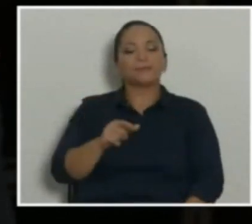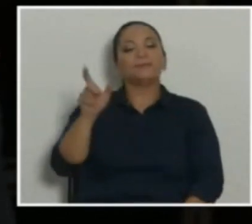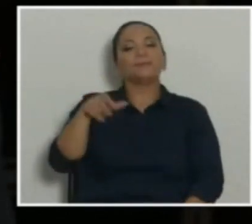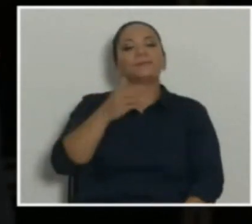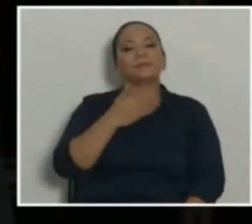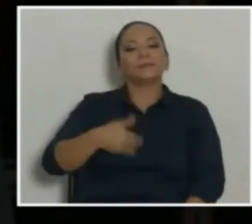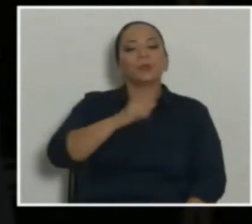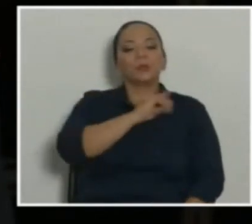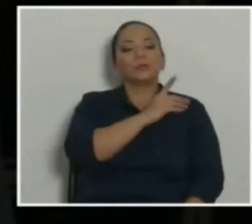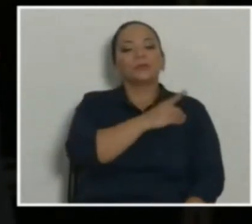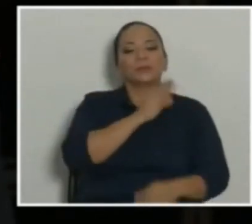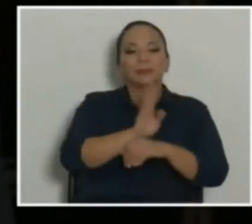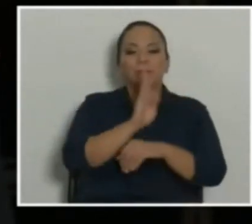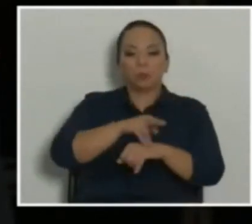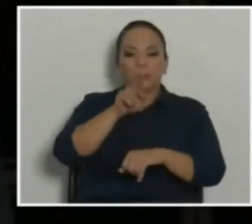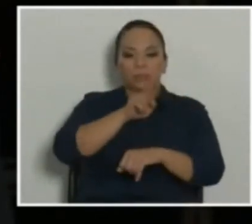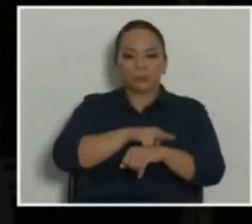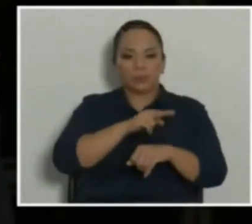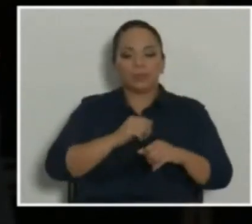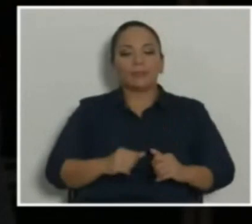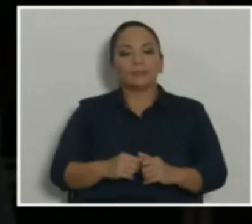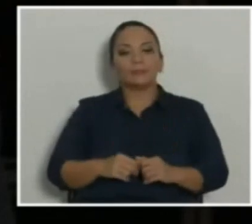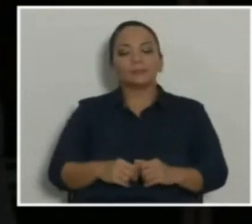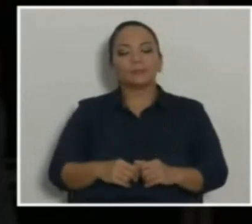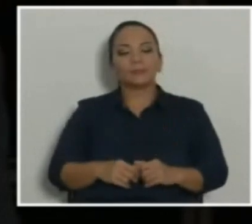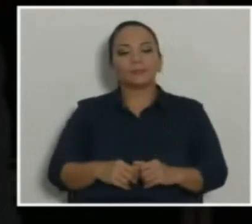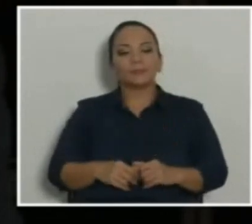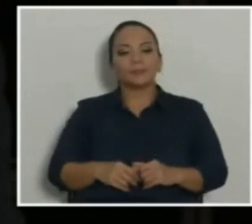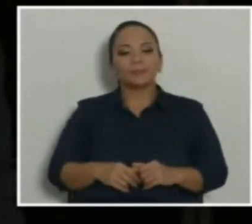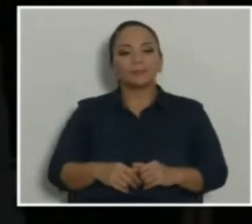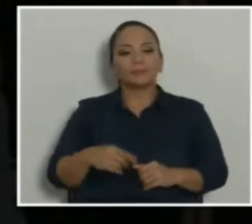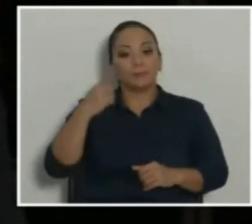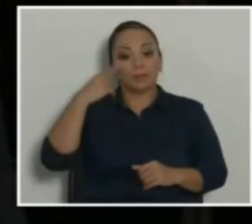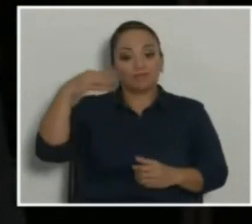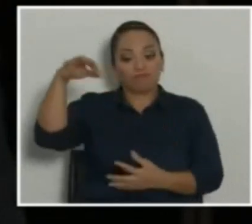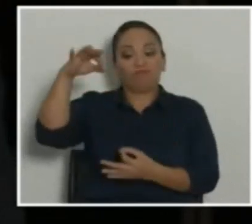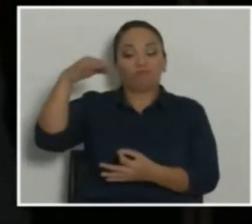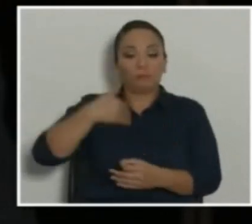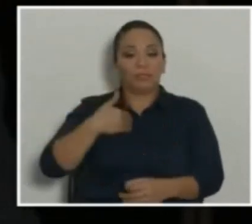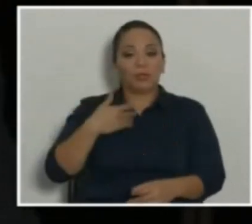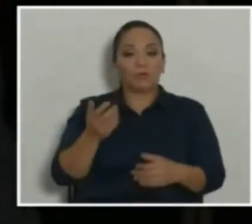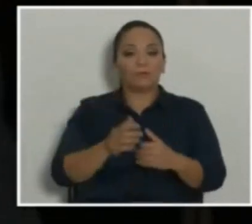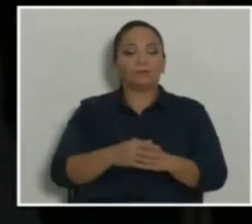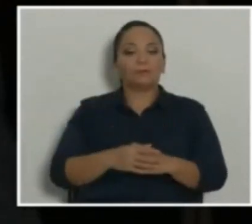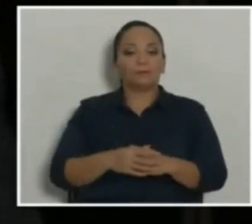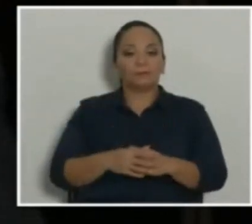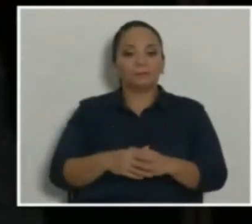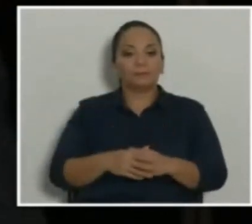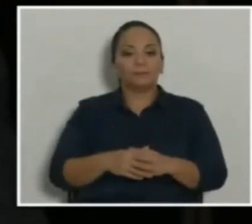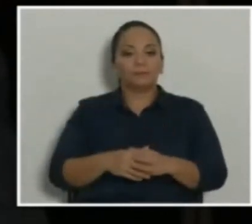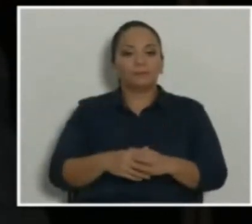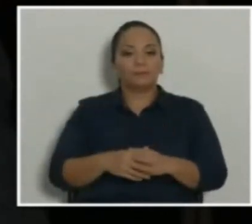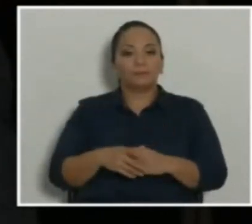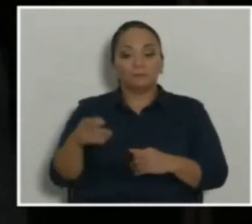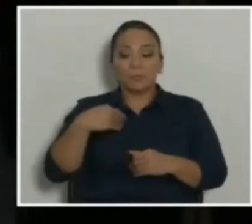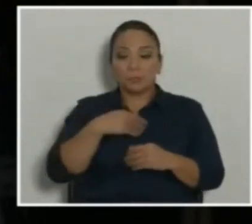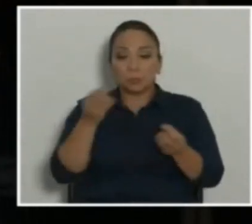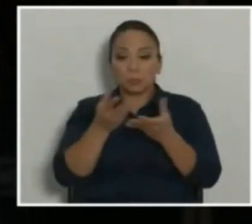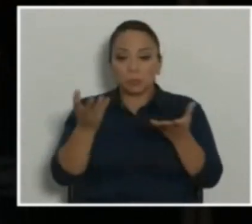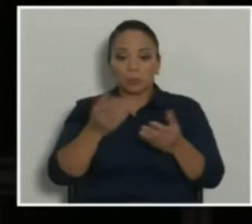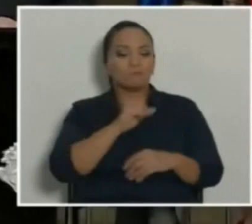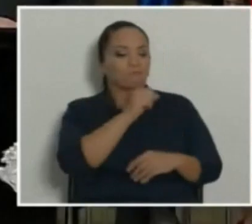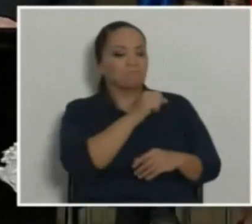presidente de la Junta Erectiva del Banco Nacional, y aquí la tengo, si quieren la podemos hacer pública, ¿no, señor ministro?